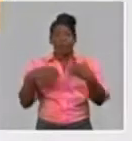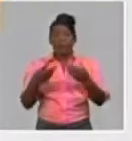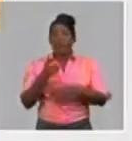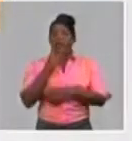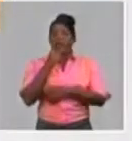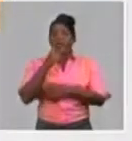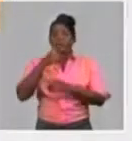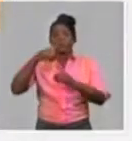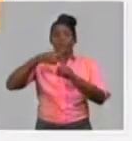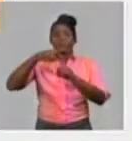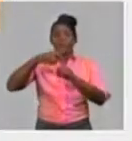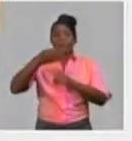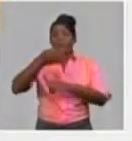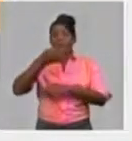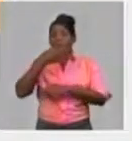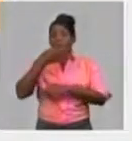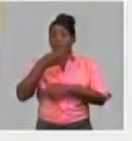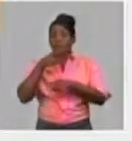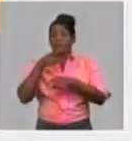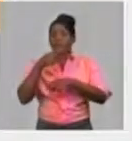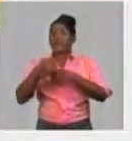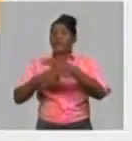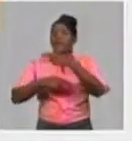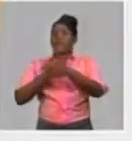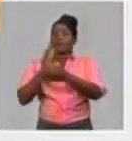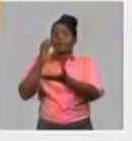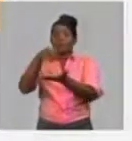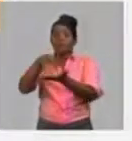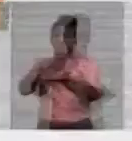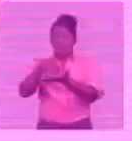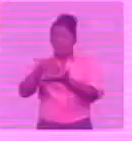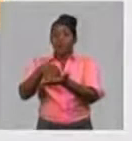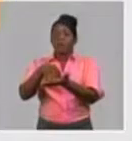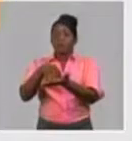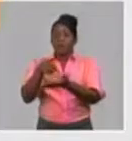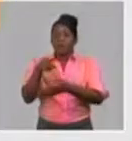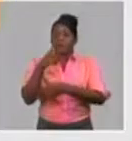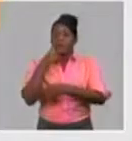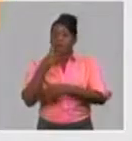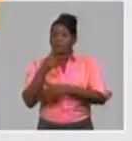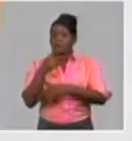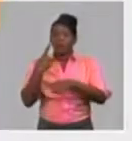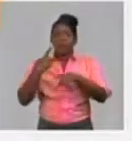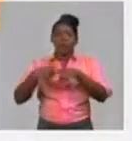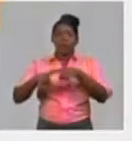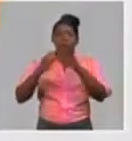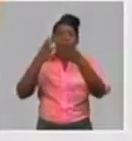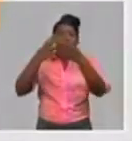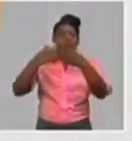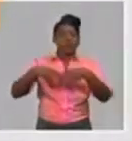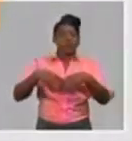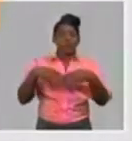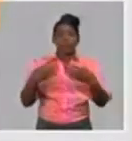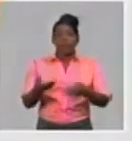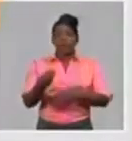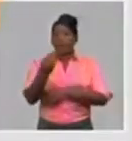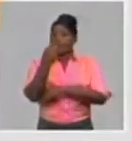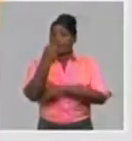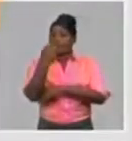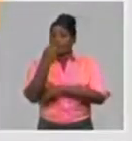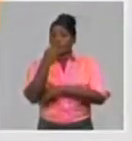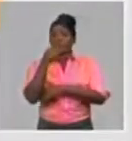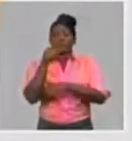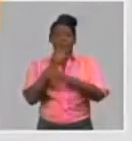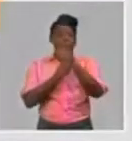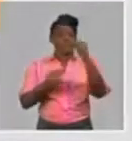para otro grupo de enfermedades y que la población reclama mucho. La atención a la producción de alimentos, una prioridad muy